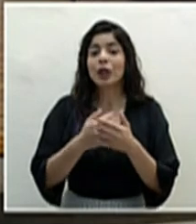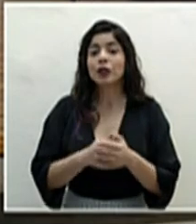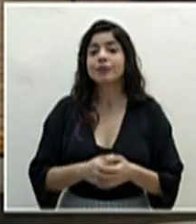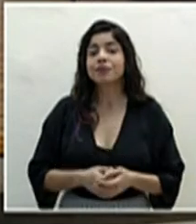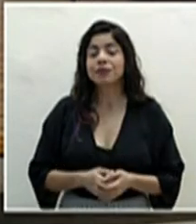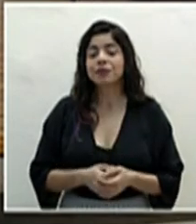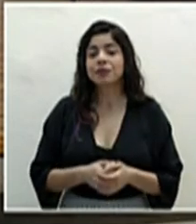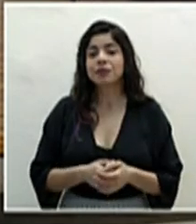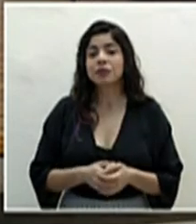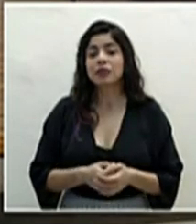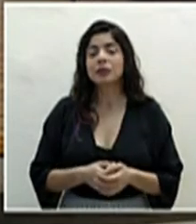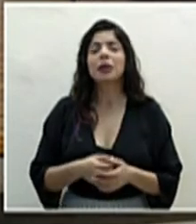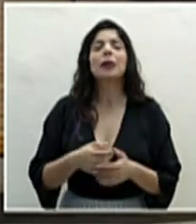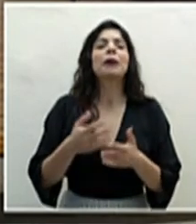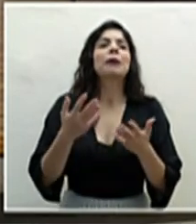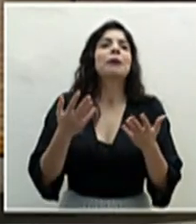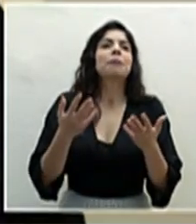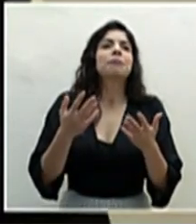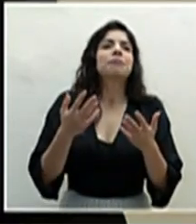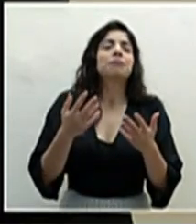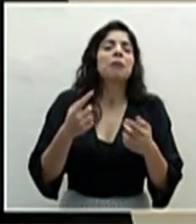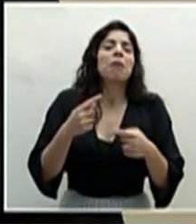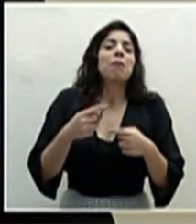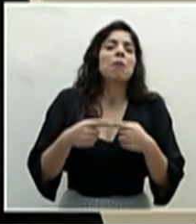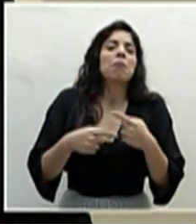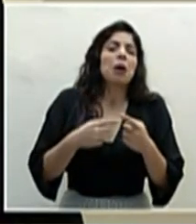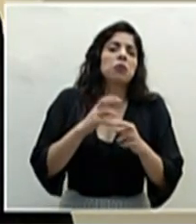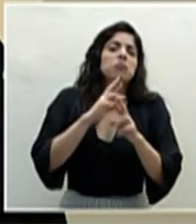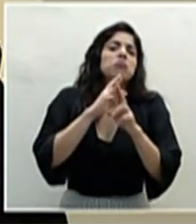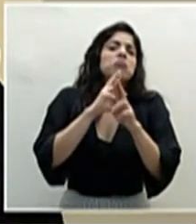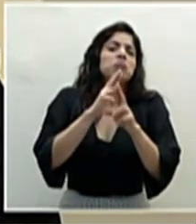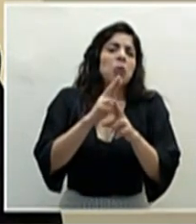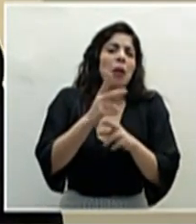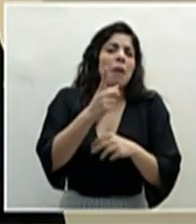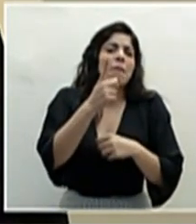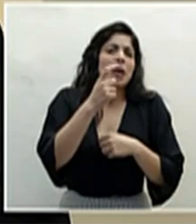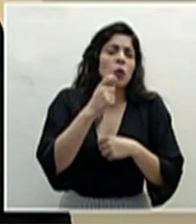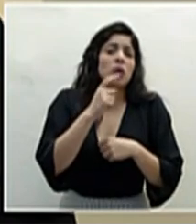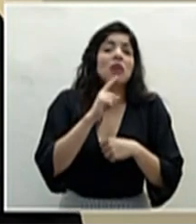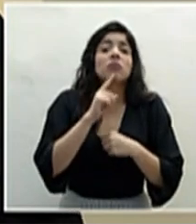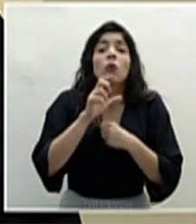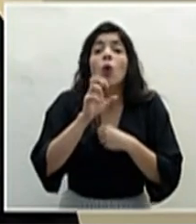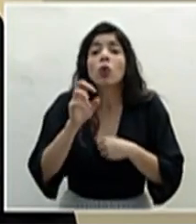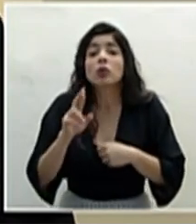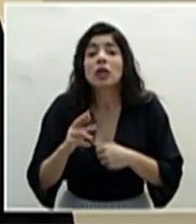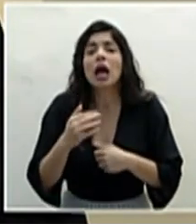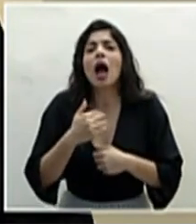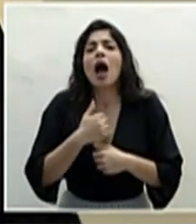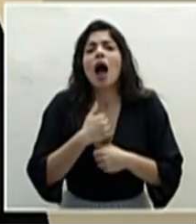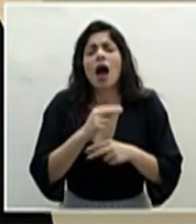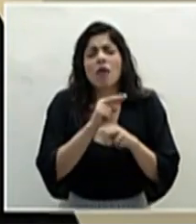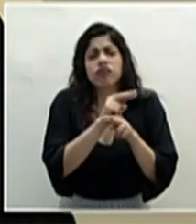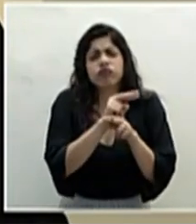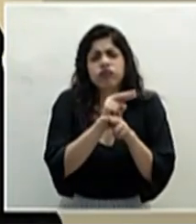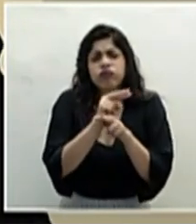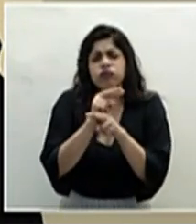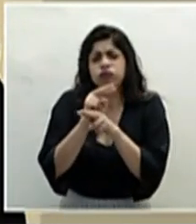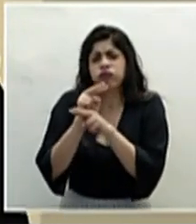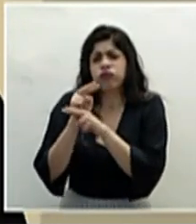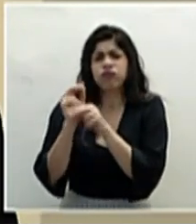Bueno, vamos a responder esta pregunta. Verdaderamente Costa Rica tiene un monitoreo constante